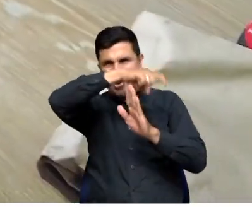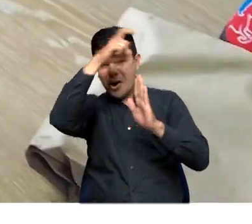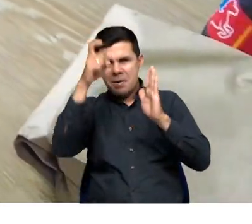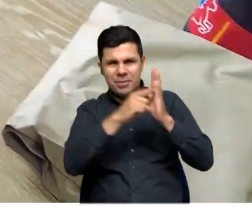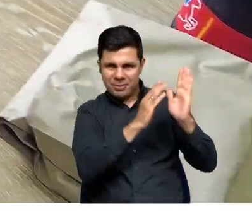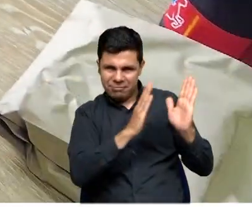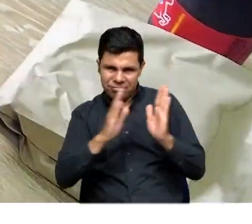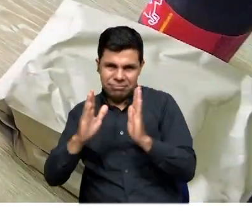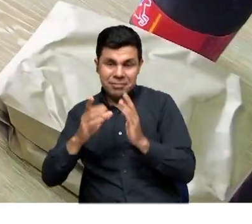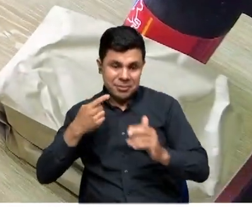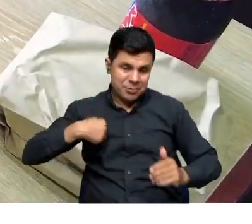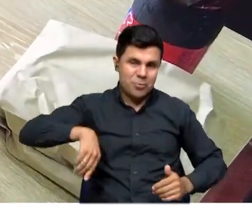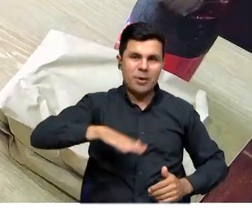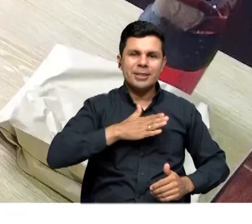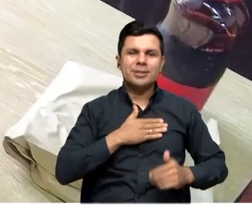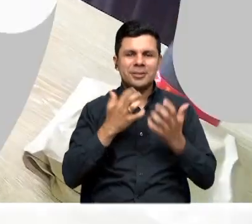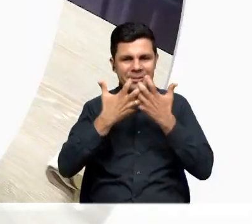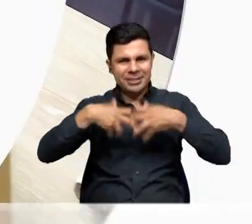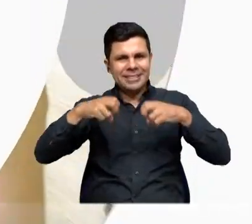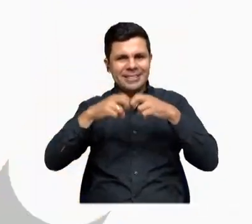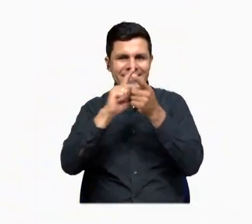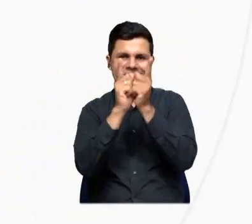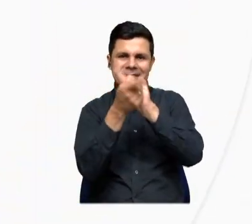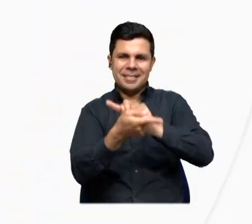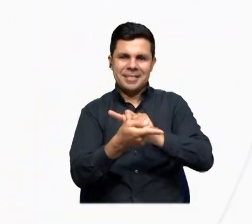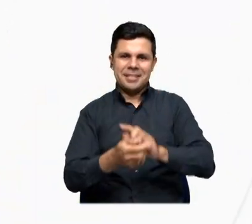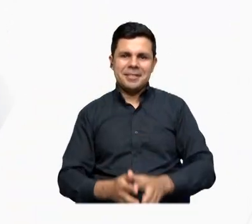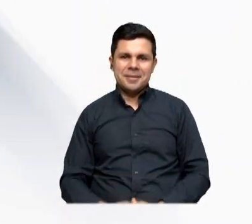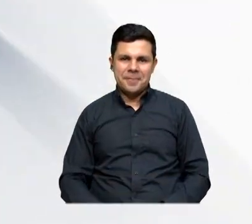cobertura. Somos la energía que transforma.